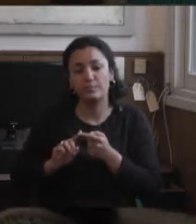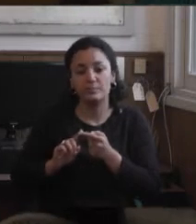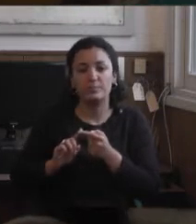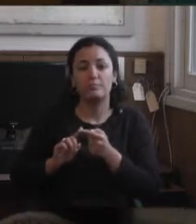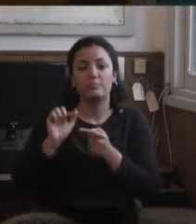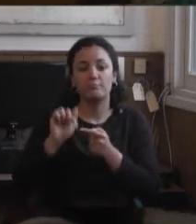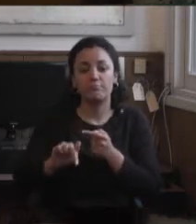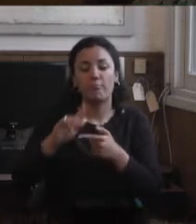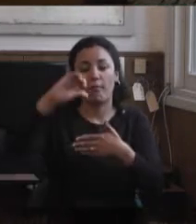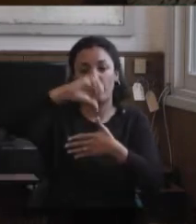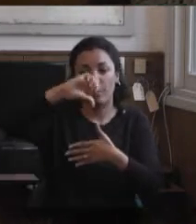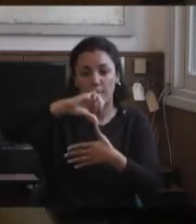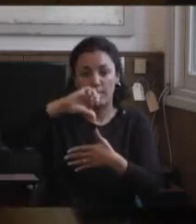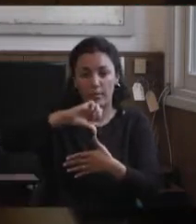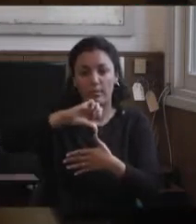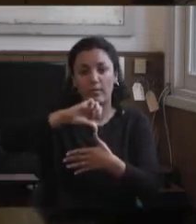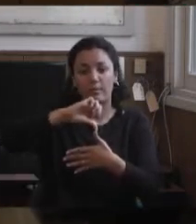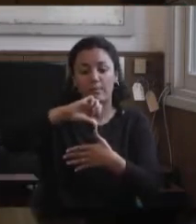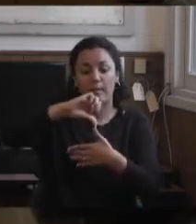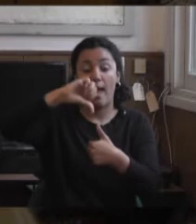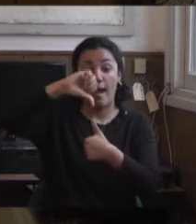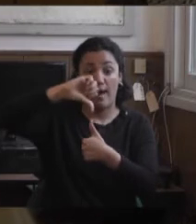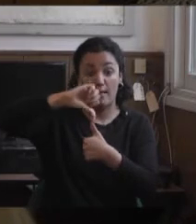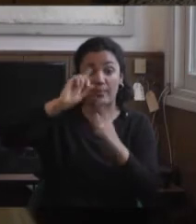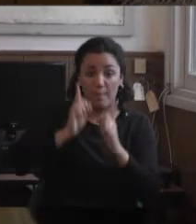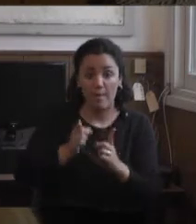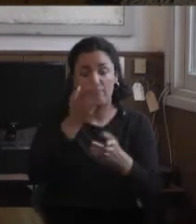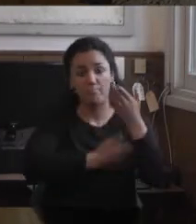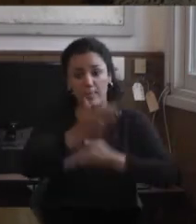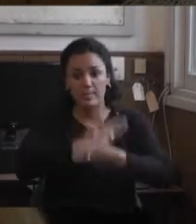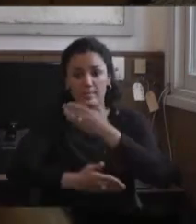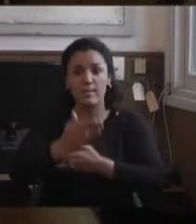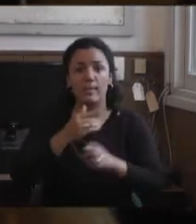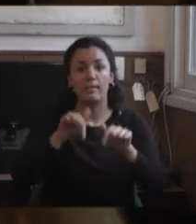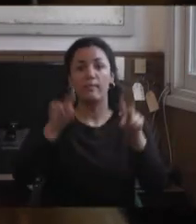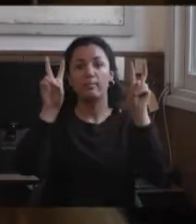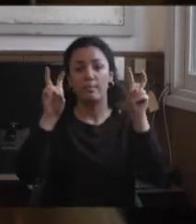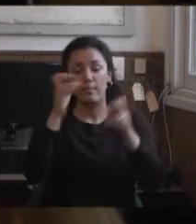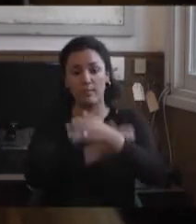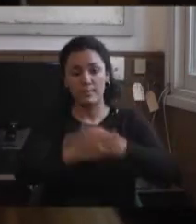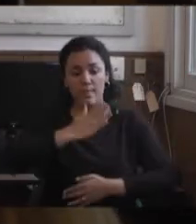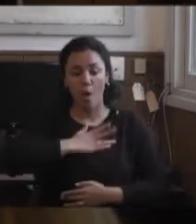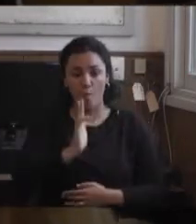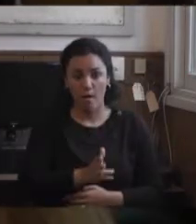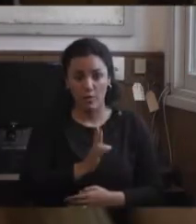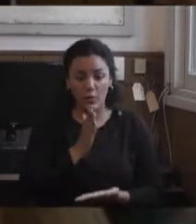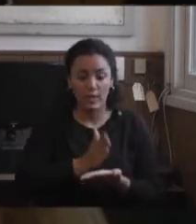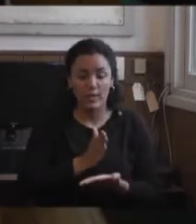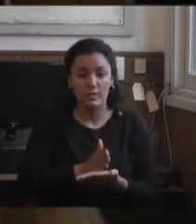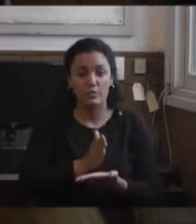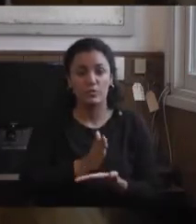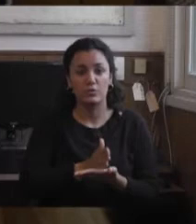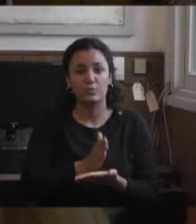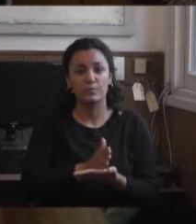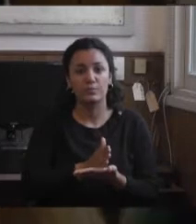universitaria latinoamericana del Caribe sobre la discapacidad de los derechos humanos. Y bien, después